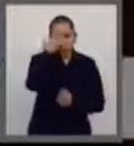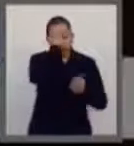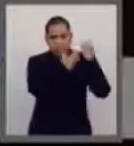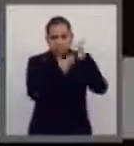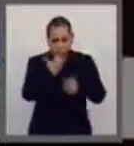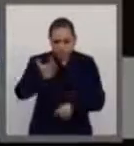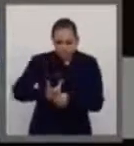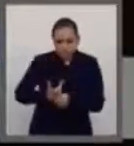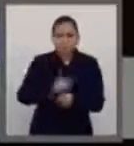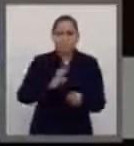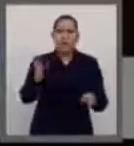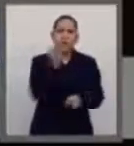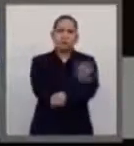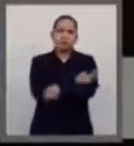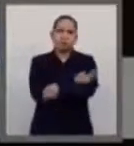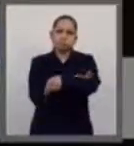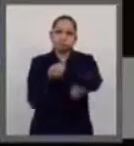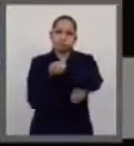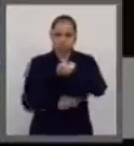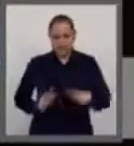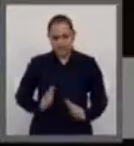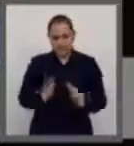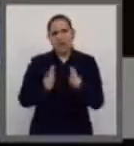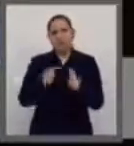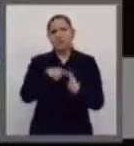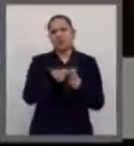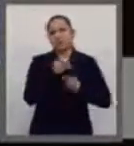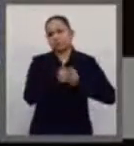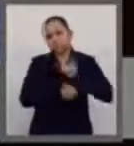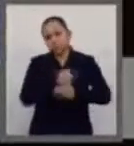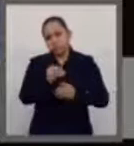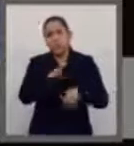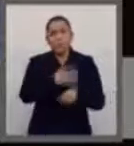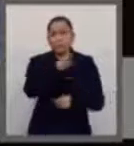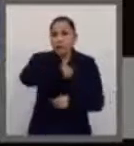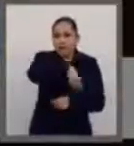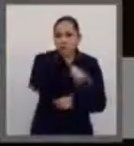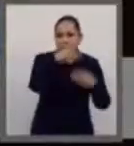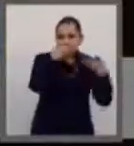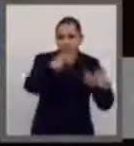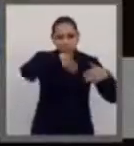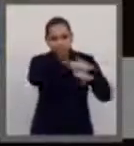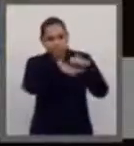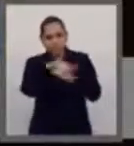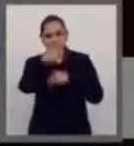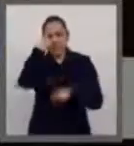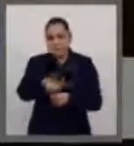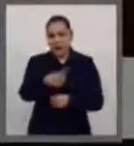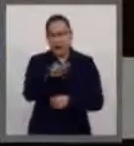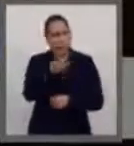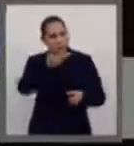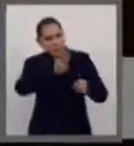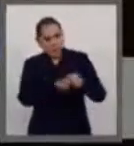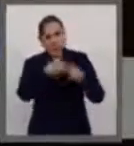avanzadas de la enfermedad. Debido a la falta de acceso a servicios de salud y a la